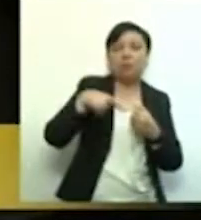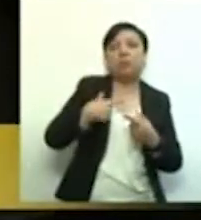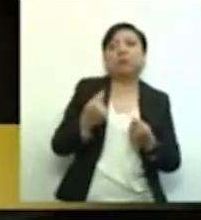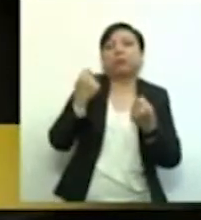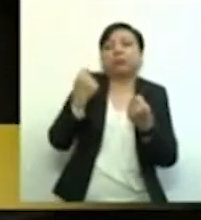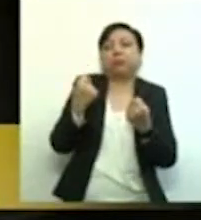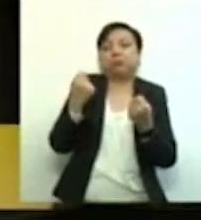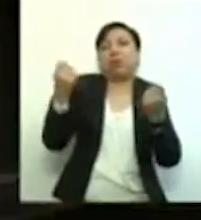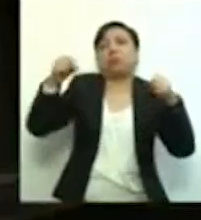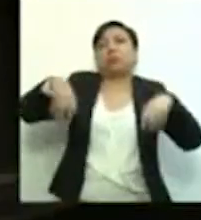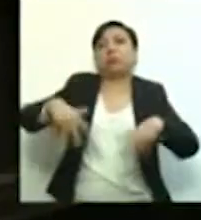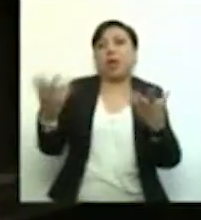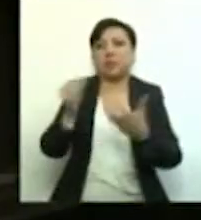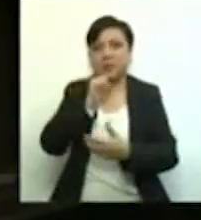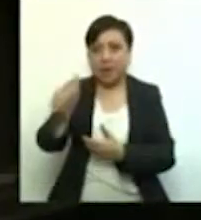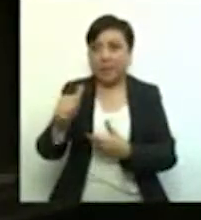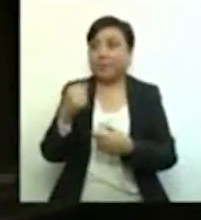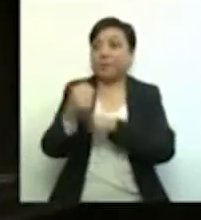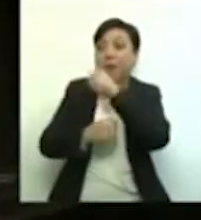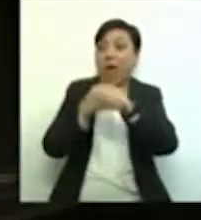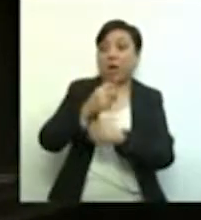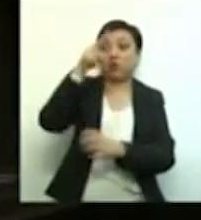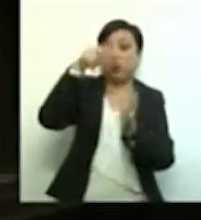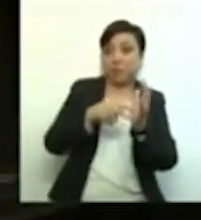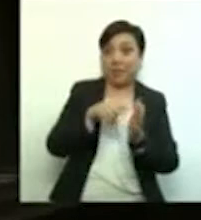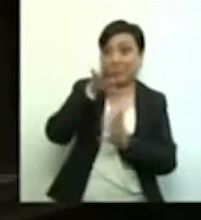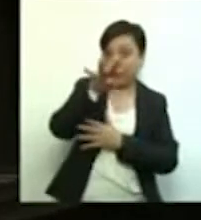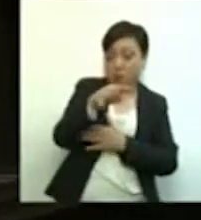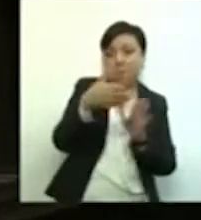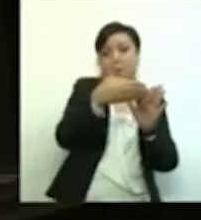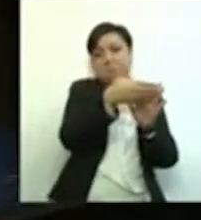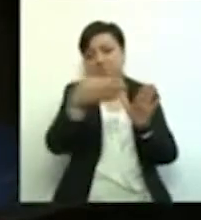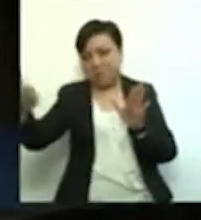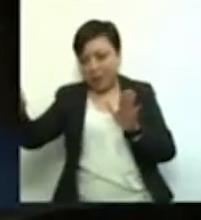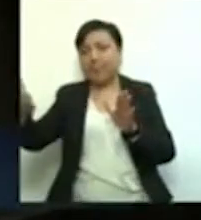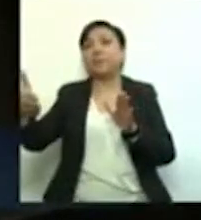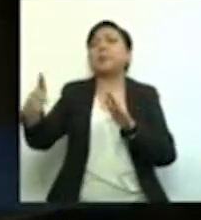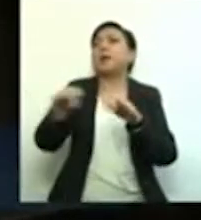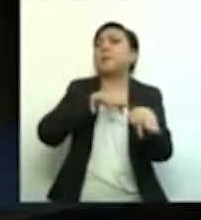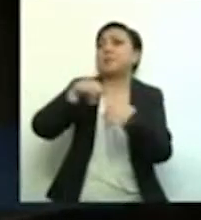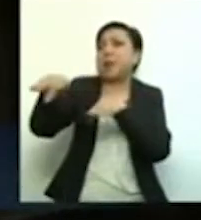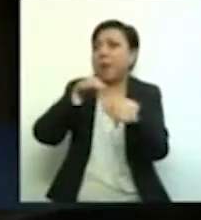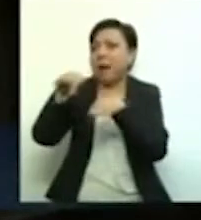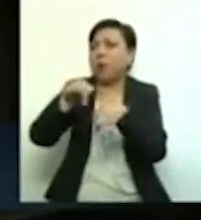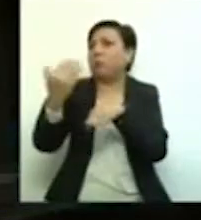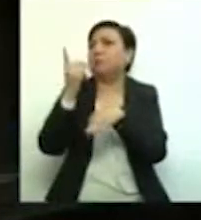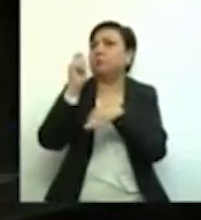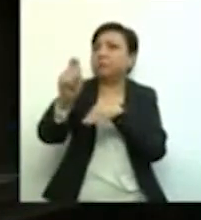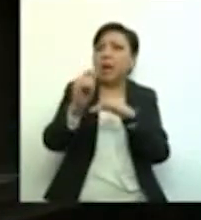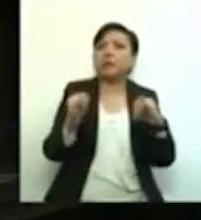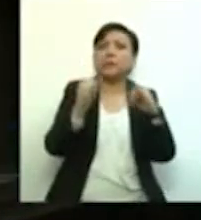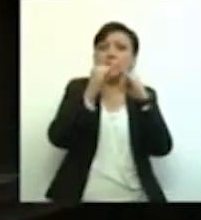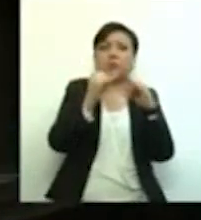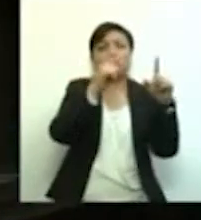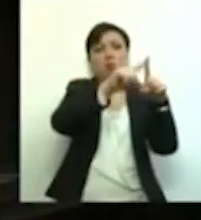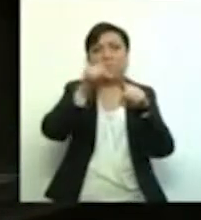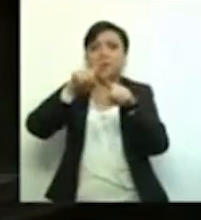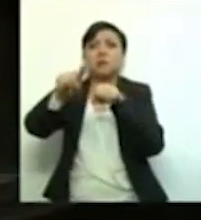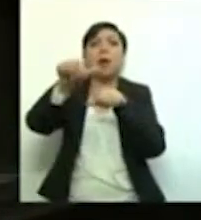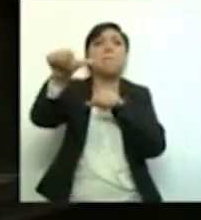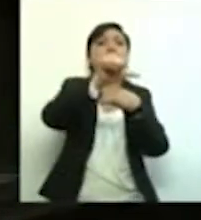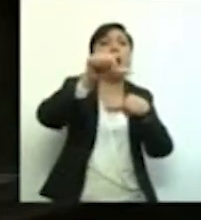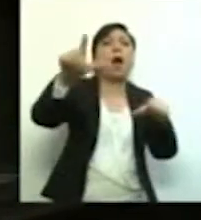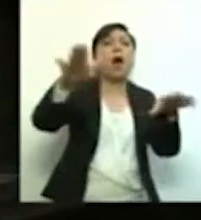Desde el 2019, la estrategia del gobierno actual ha sido eliminar órganos institucionales y suplantarlos por